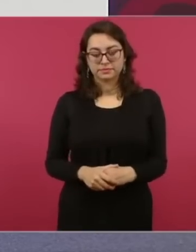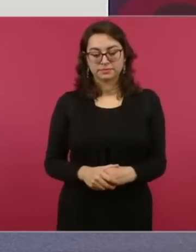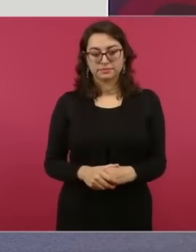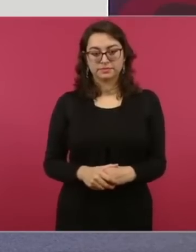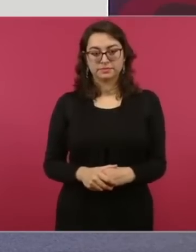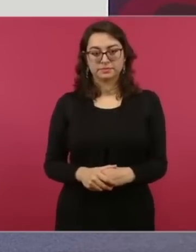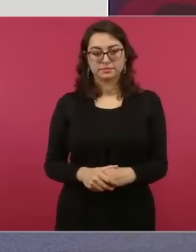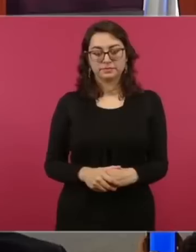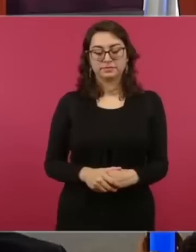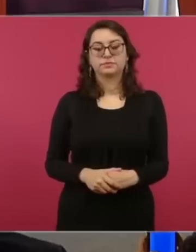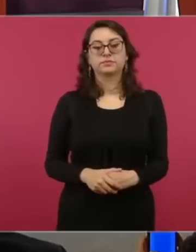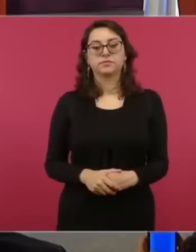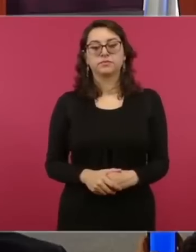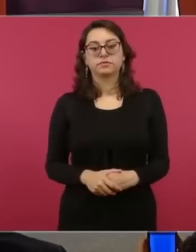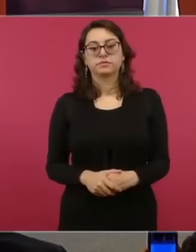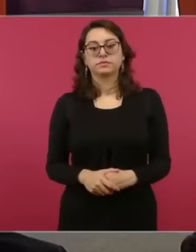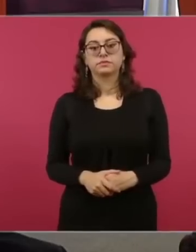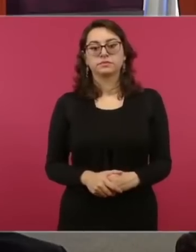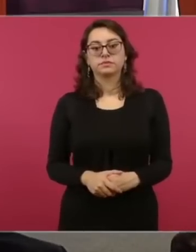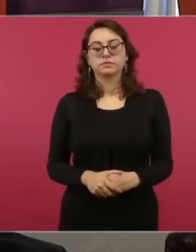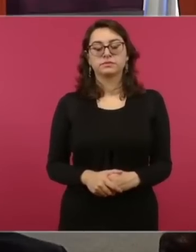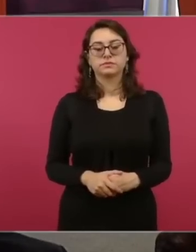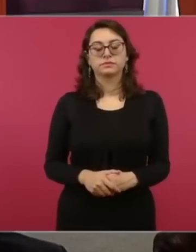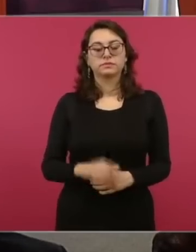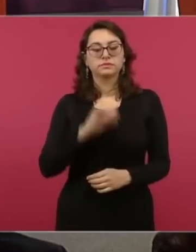Ah, miren, este es…